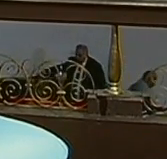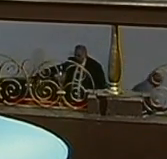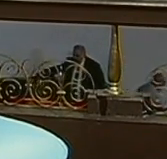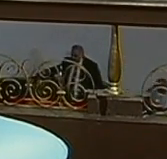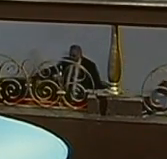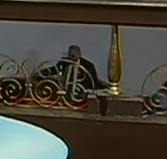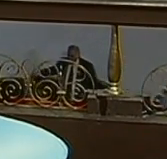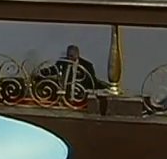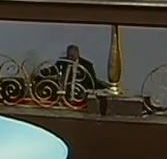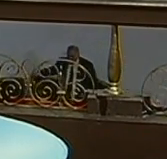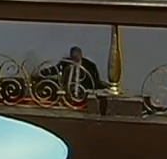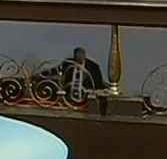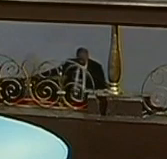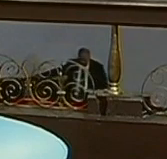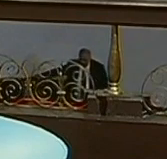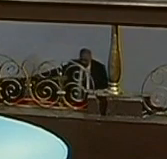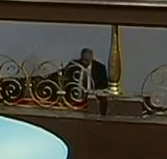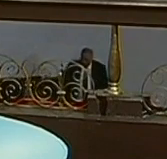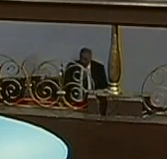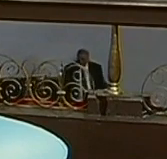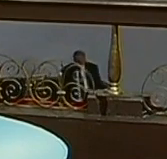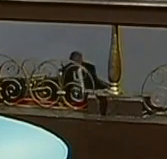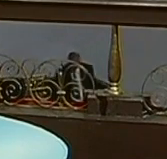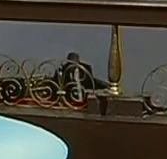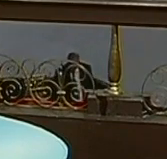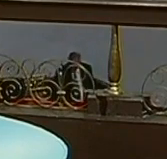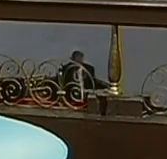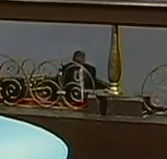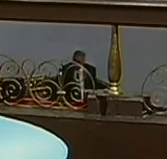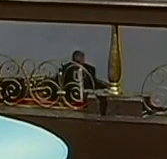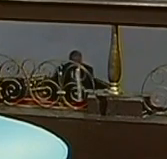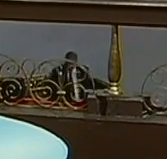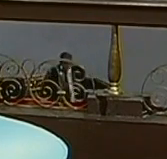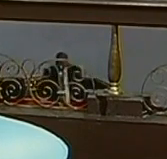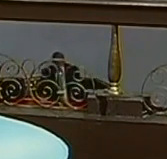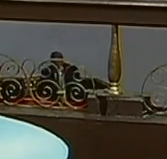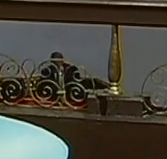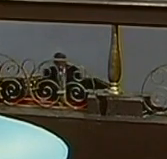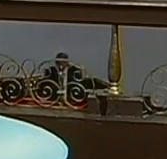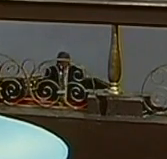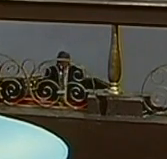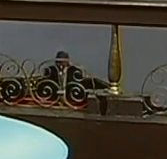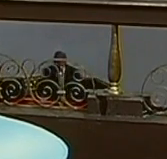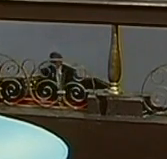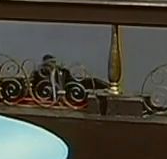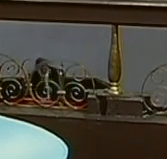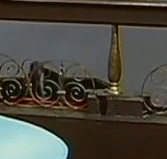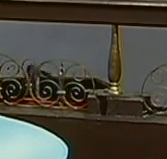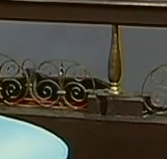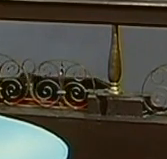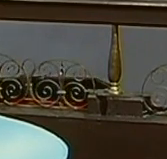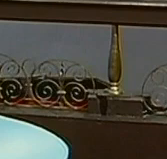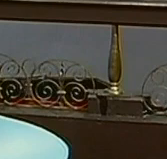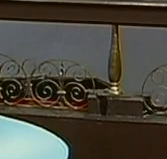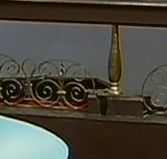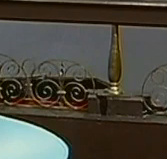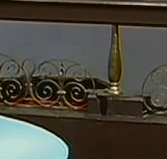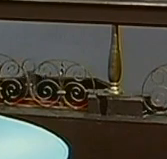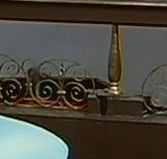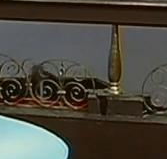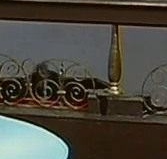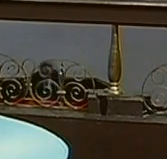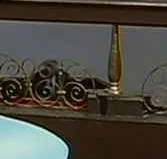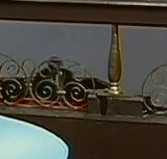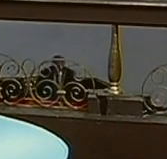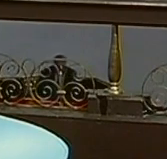Para el día de hoy jueves 21 de septiembre del año 2017 Recordemos que ya se cumple más de un mes